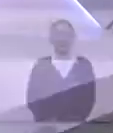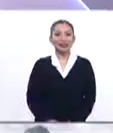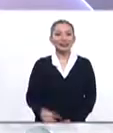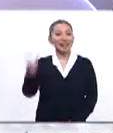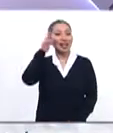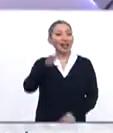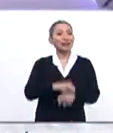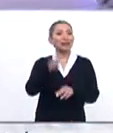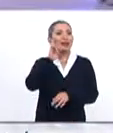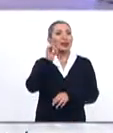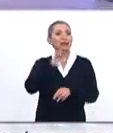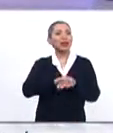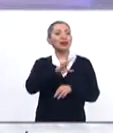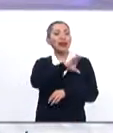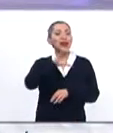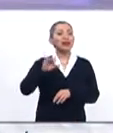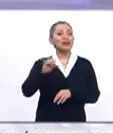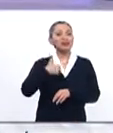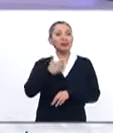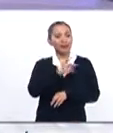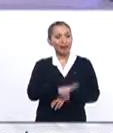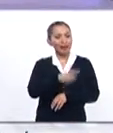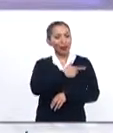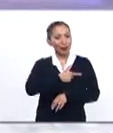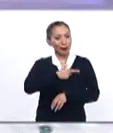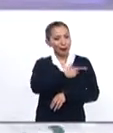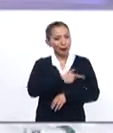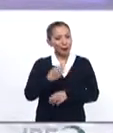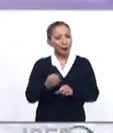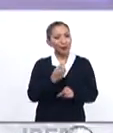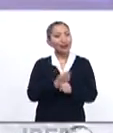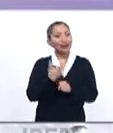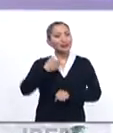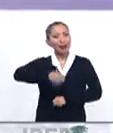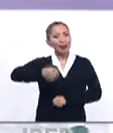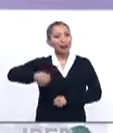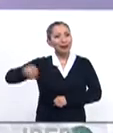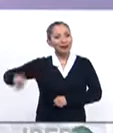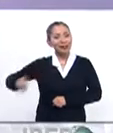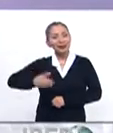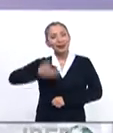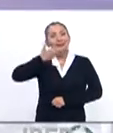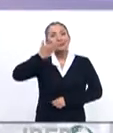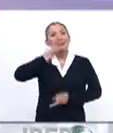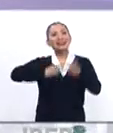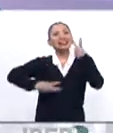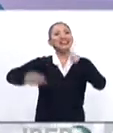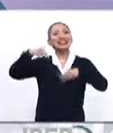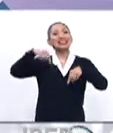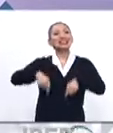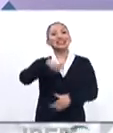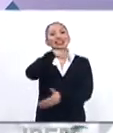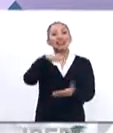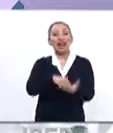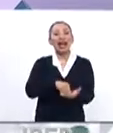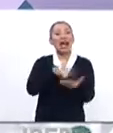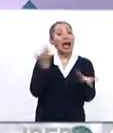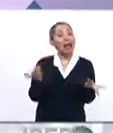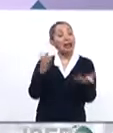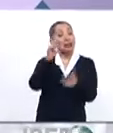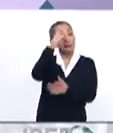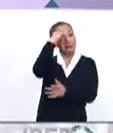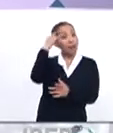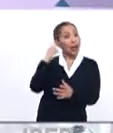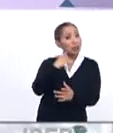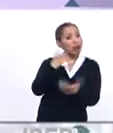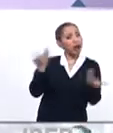¿Qué tal amigas y amigos del canal Iberoamericano? Es un verdadero placer tener la oportunidad de saludarlos y darles la bienvenida a este espacio en el que en 30